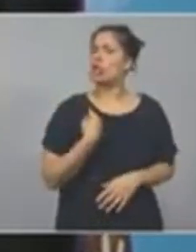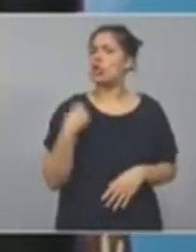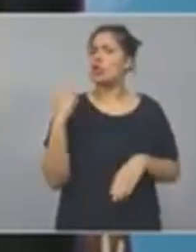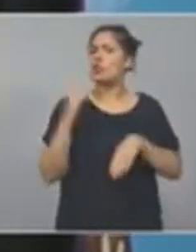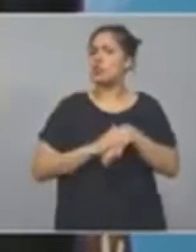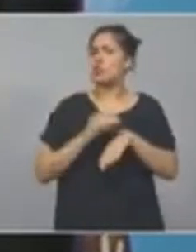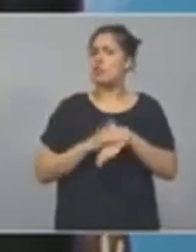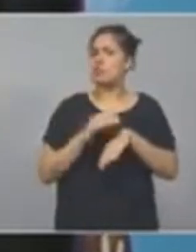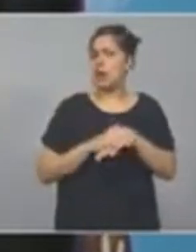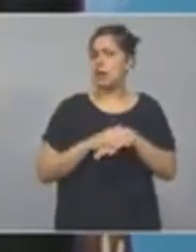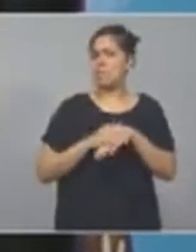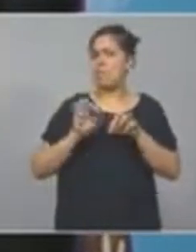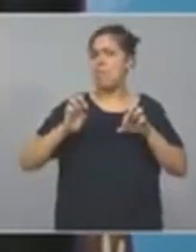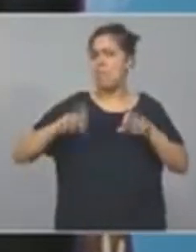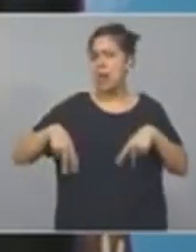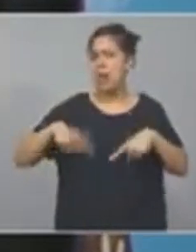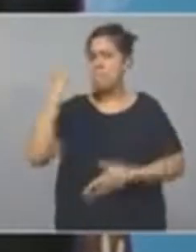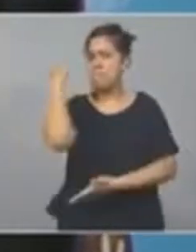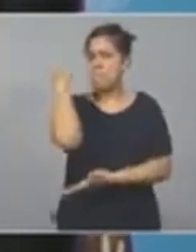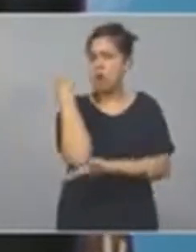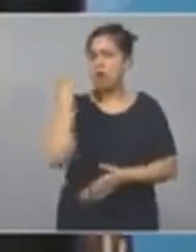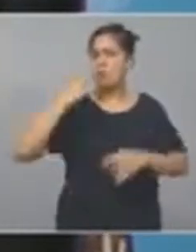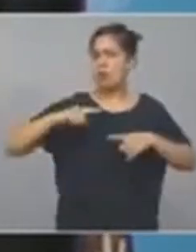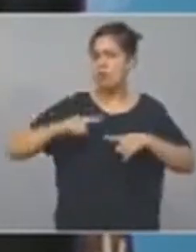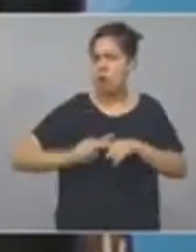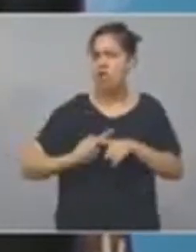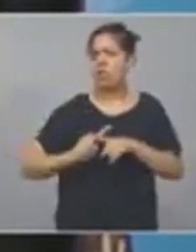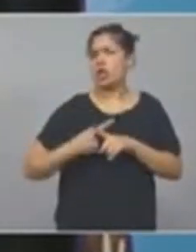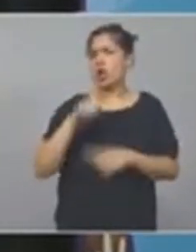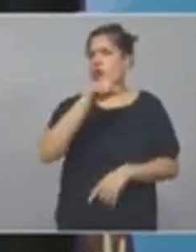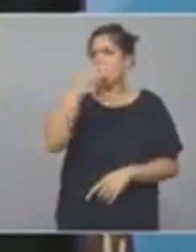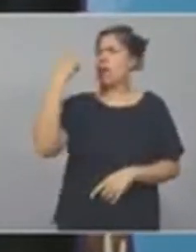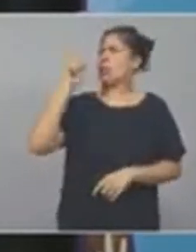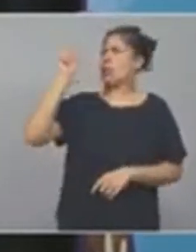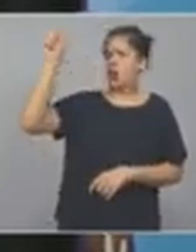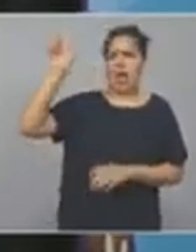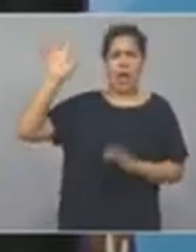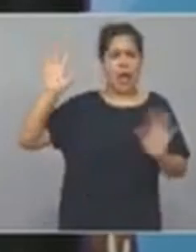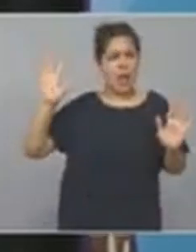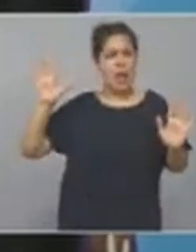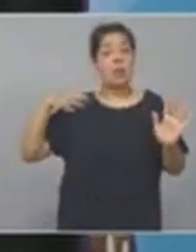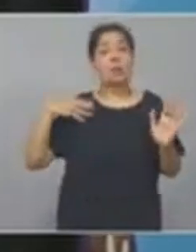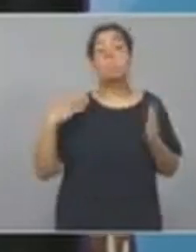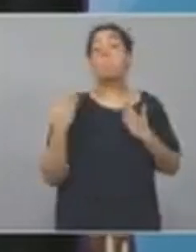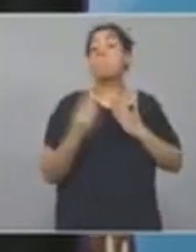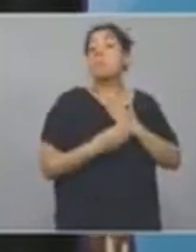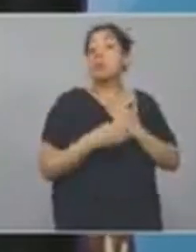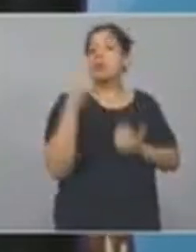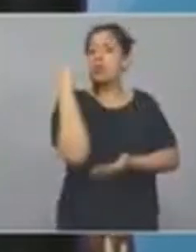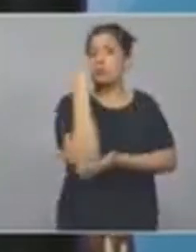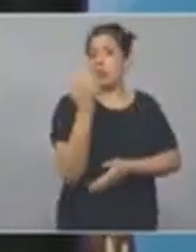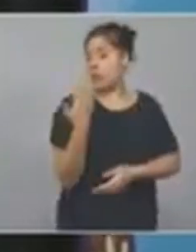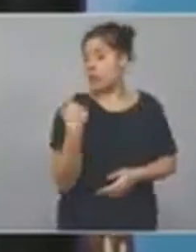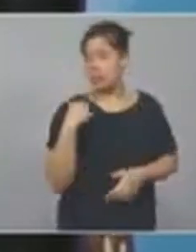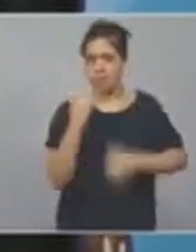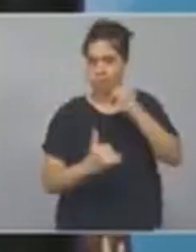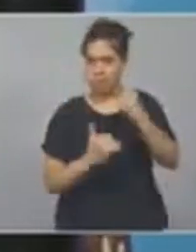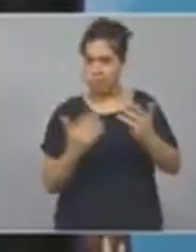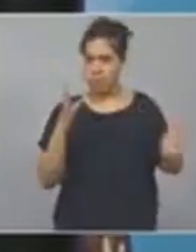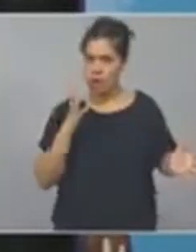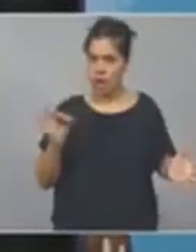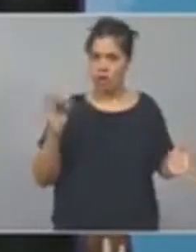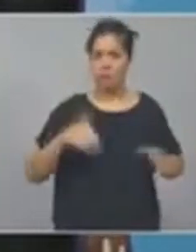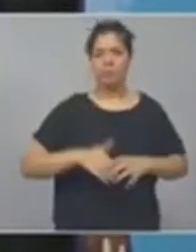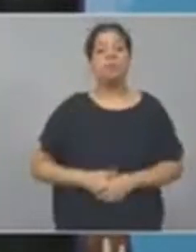económica nacional que recién describía nuestro ministro de Economía. Hemos sufrido la